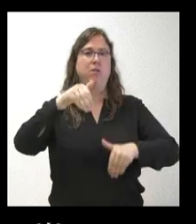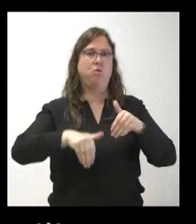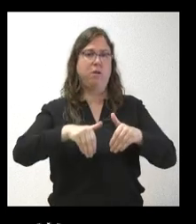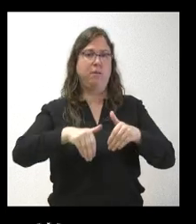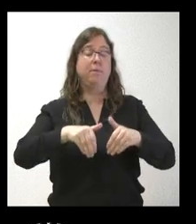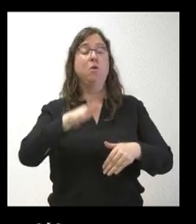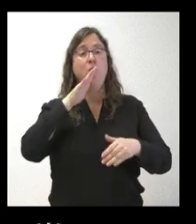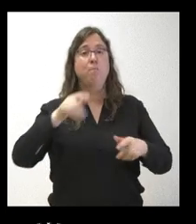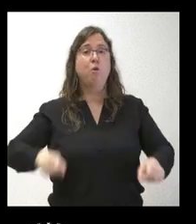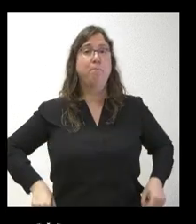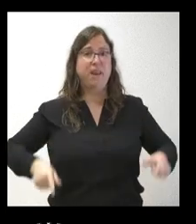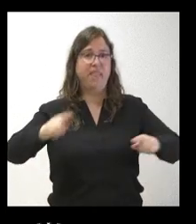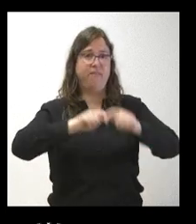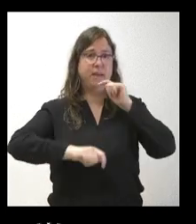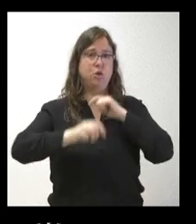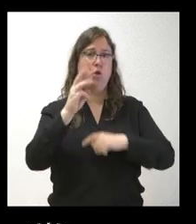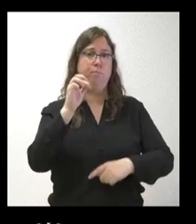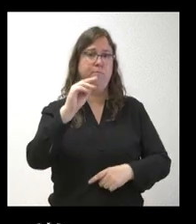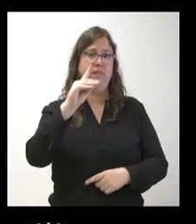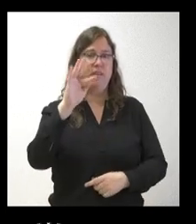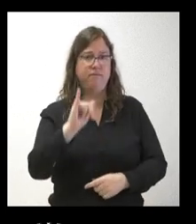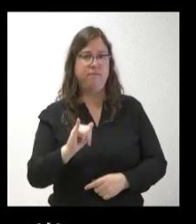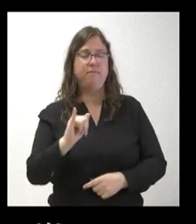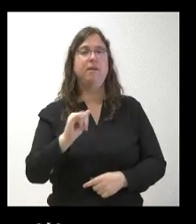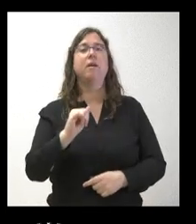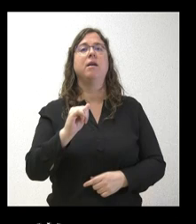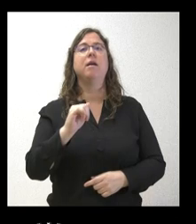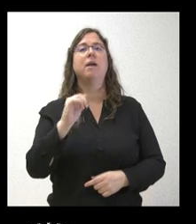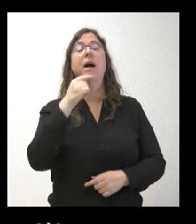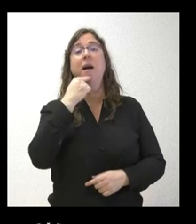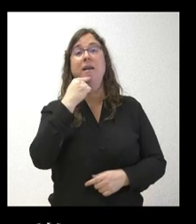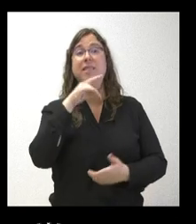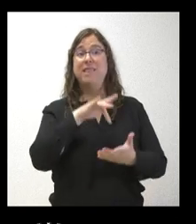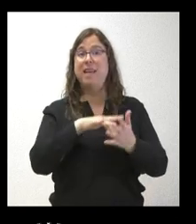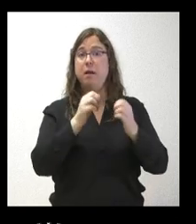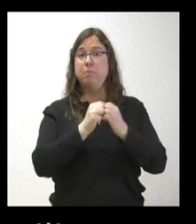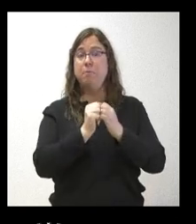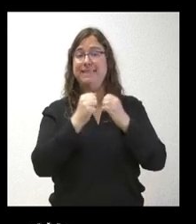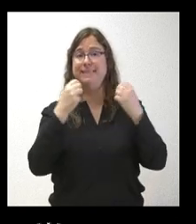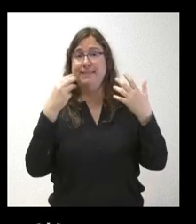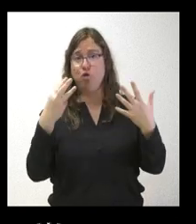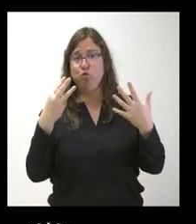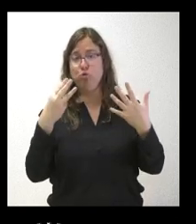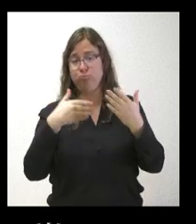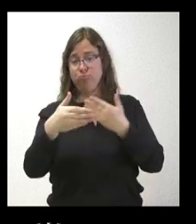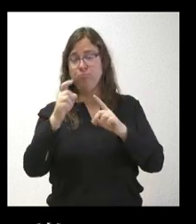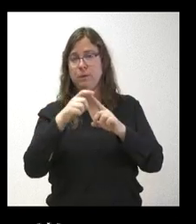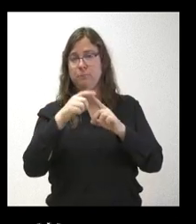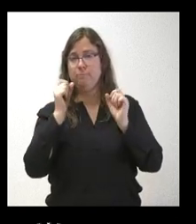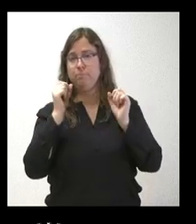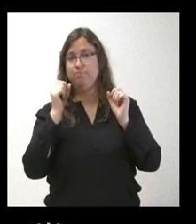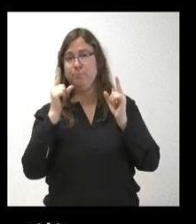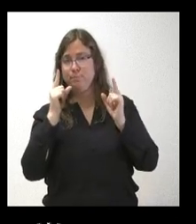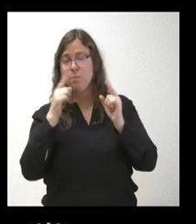PREDIF haya reclamado que, de cara al día 28, observan que